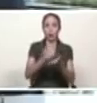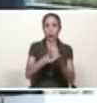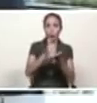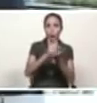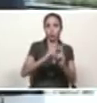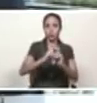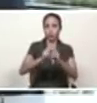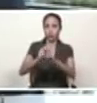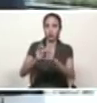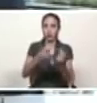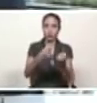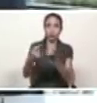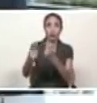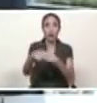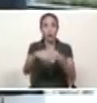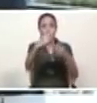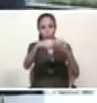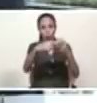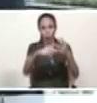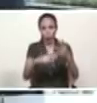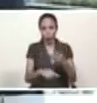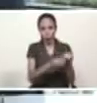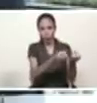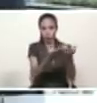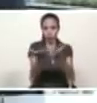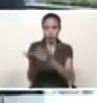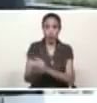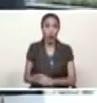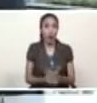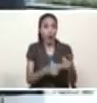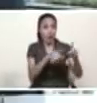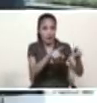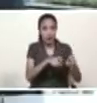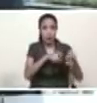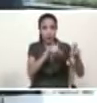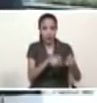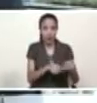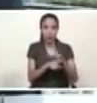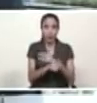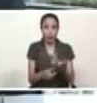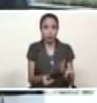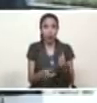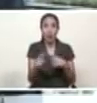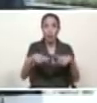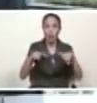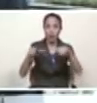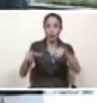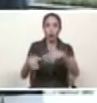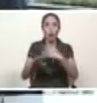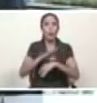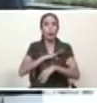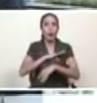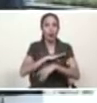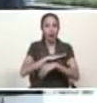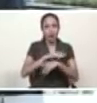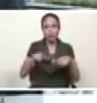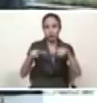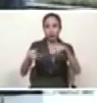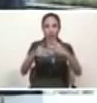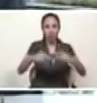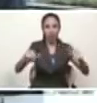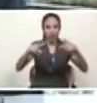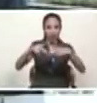insumos agrícolas para el periodo de siembra y además títulos de tierra la tierra